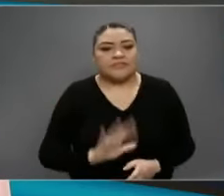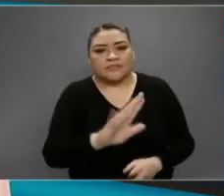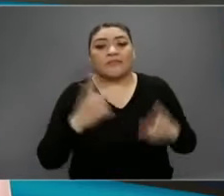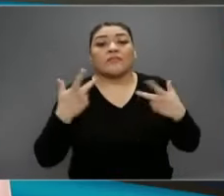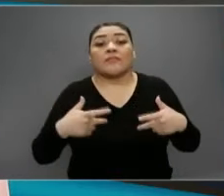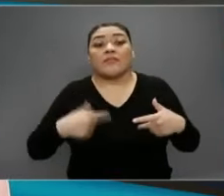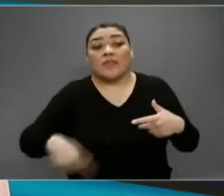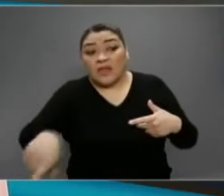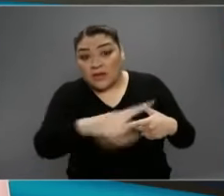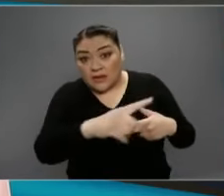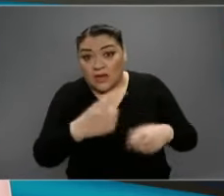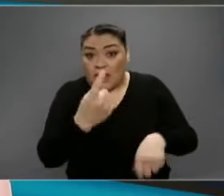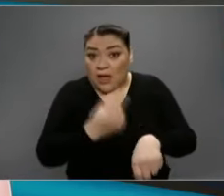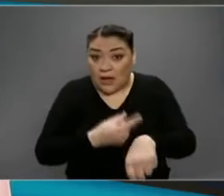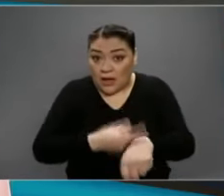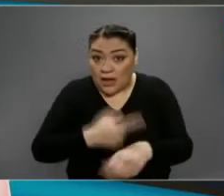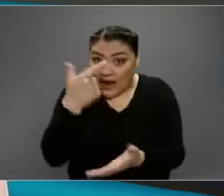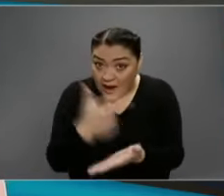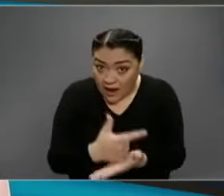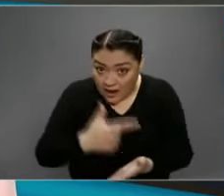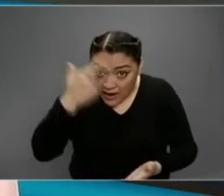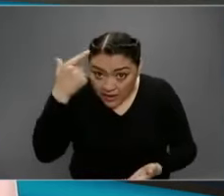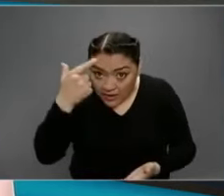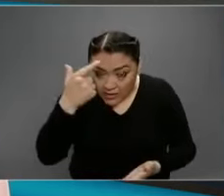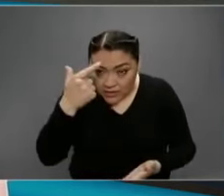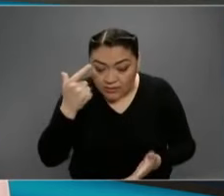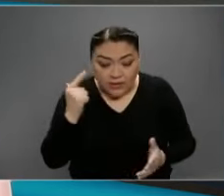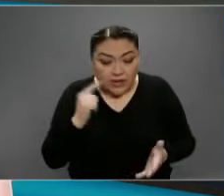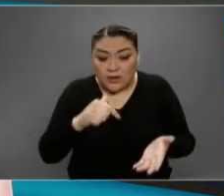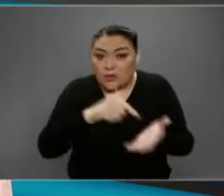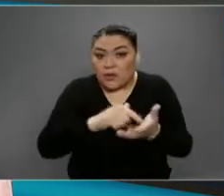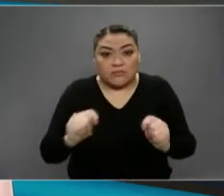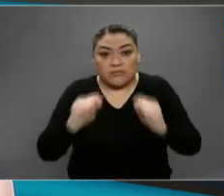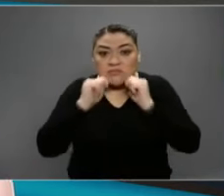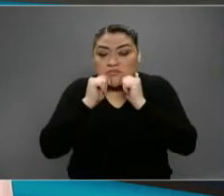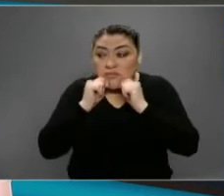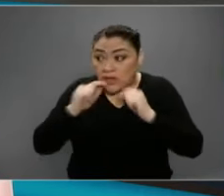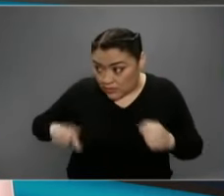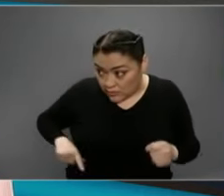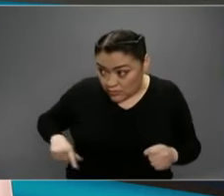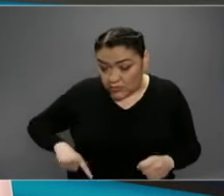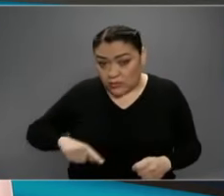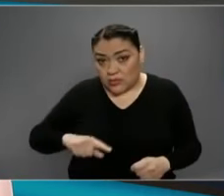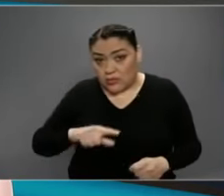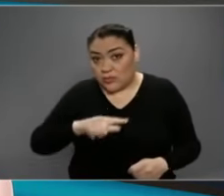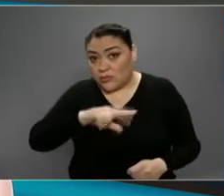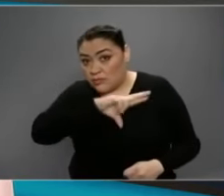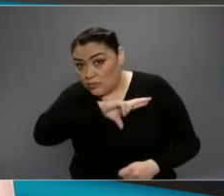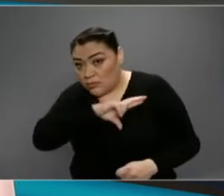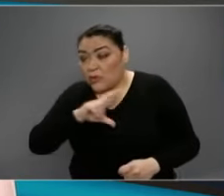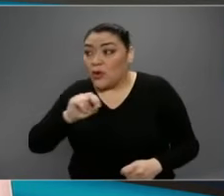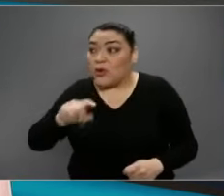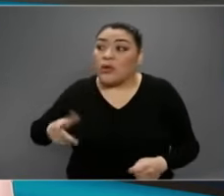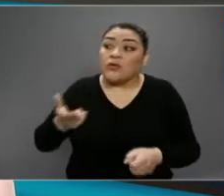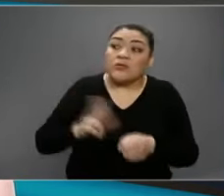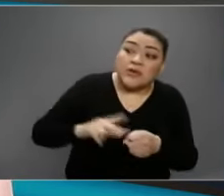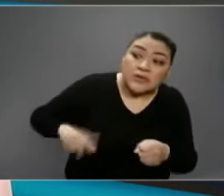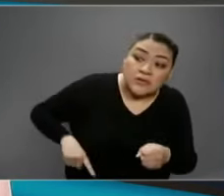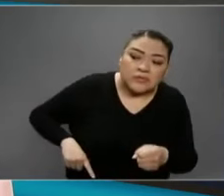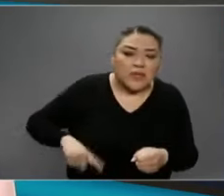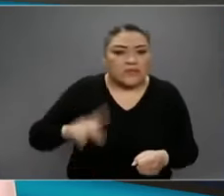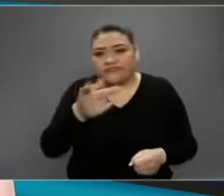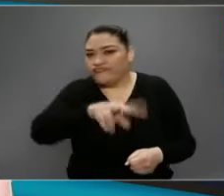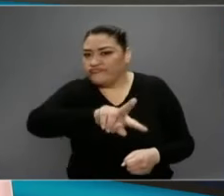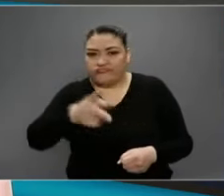todo aquel que presente enfermedad grave se le va a hacer una prueba independiente de en dónde. En el sistema público de salud. En el sistema público. O en un hospital privado. En un hospital